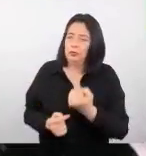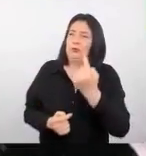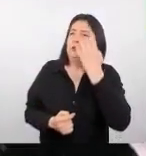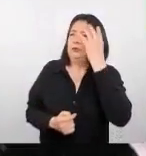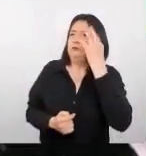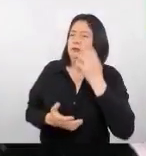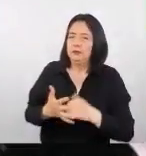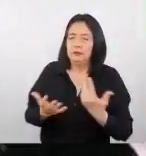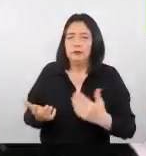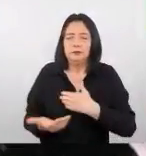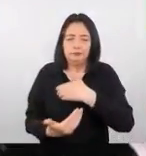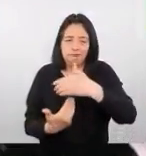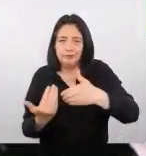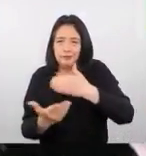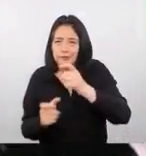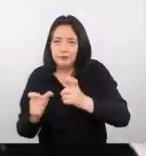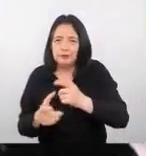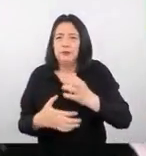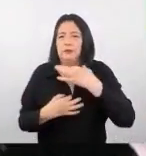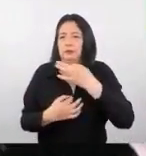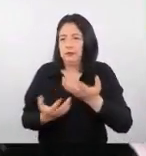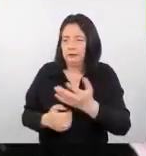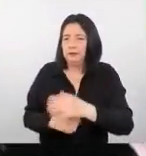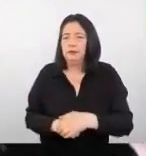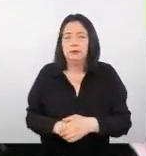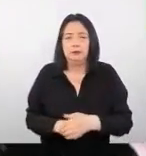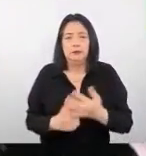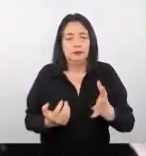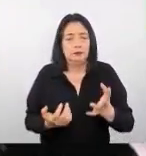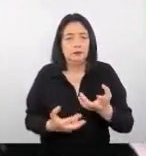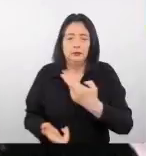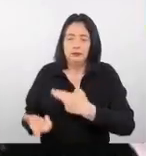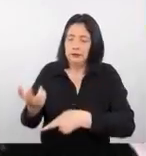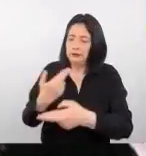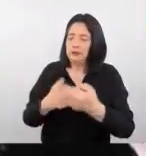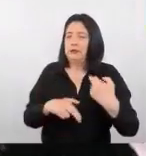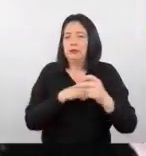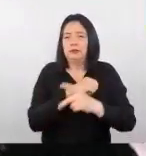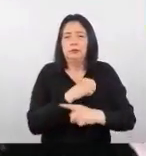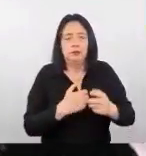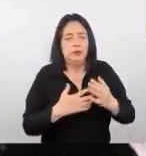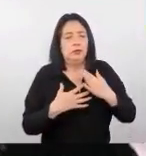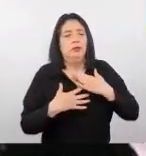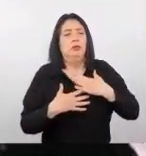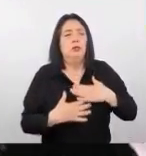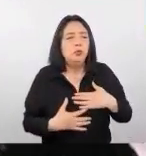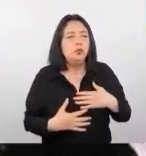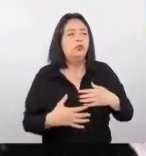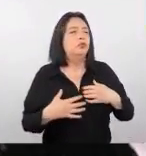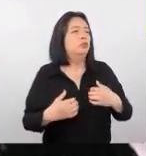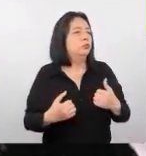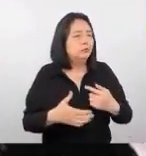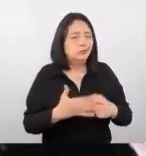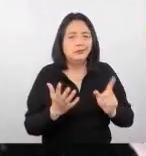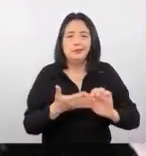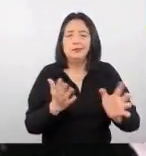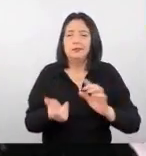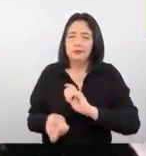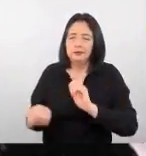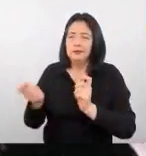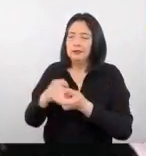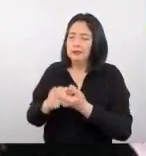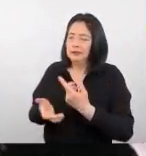tema de la socialización es bastante interesante aquí regresar renovado entonces actividades que te permitan un poco cambiar ese chip